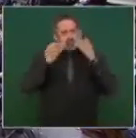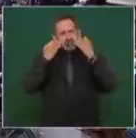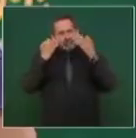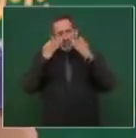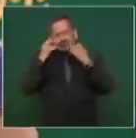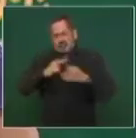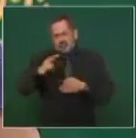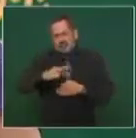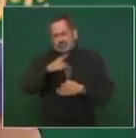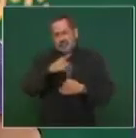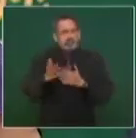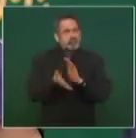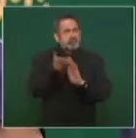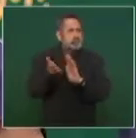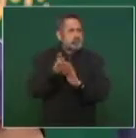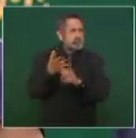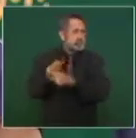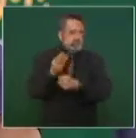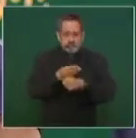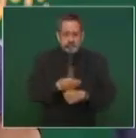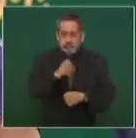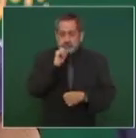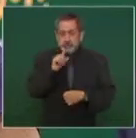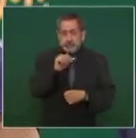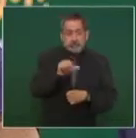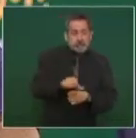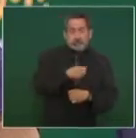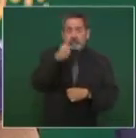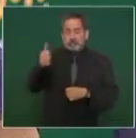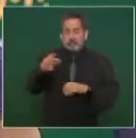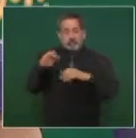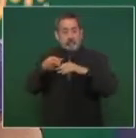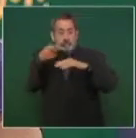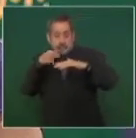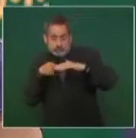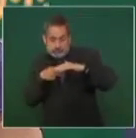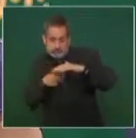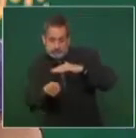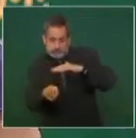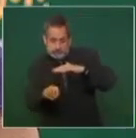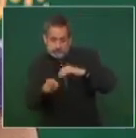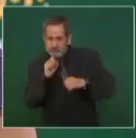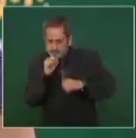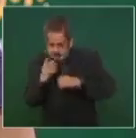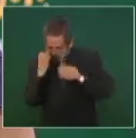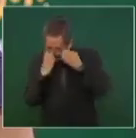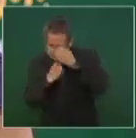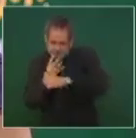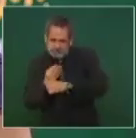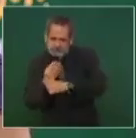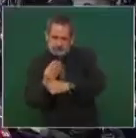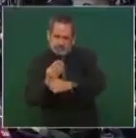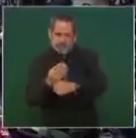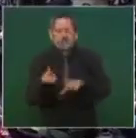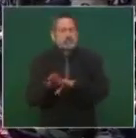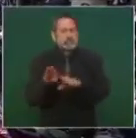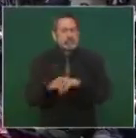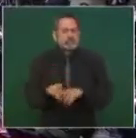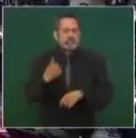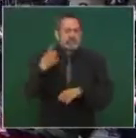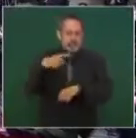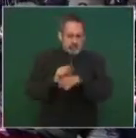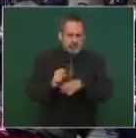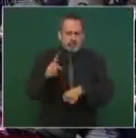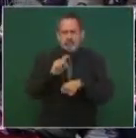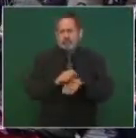sitio y al mismo tiempo estamos rehabilitando también el tramo subterráneo. Entonces, vamos a estar dando información, como siempre lo hacemos cada semana,